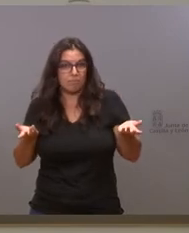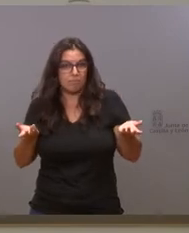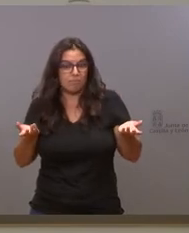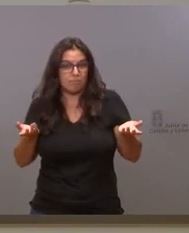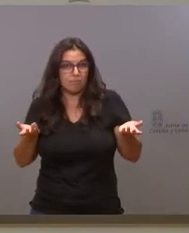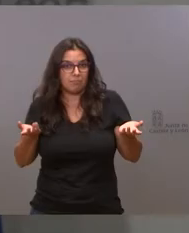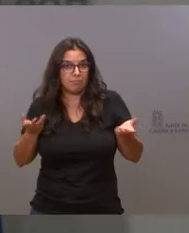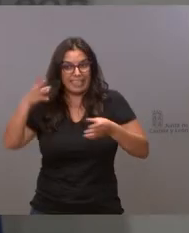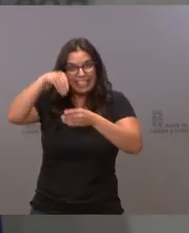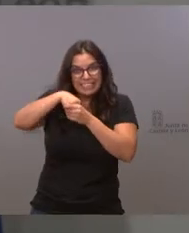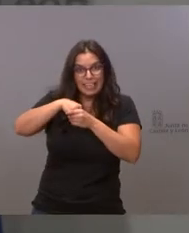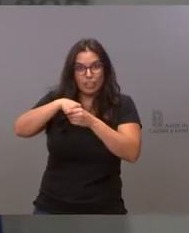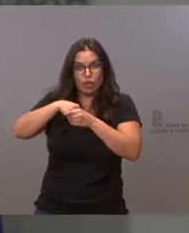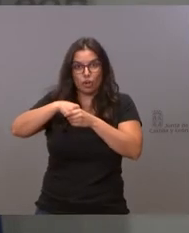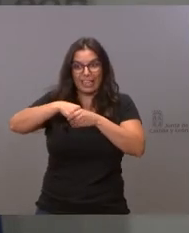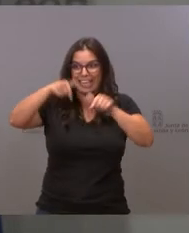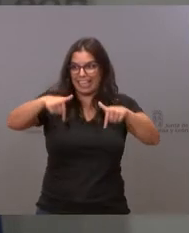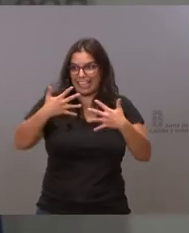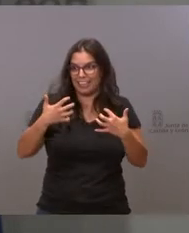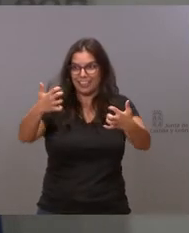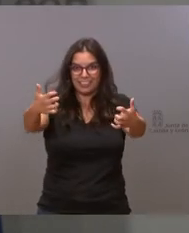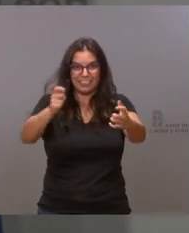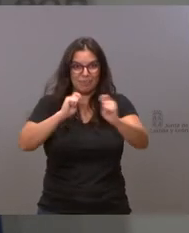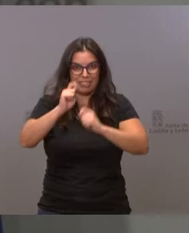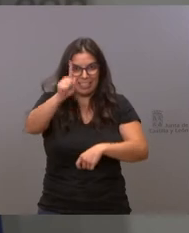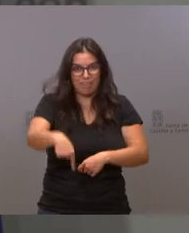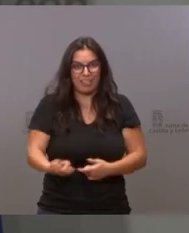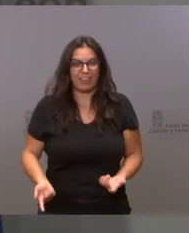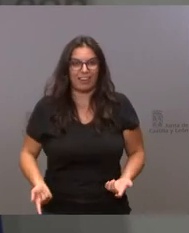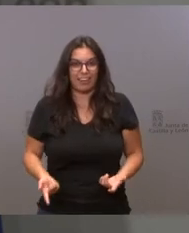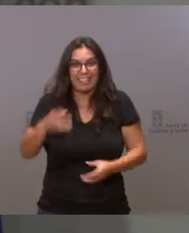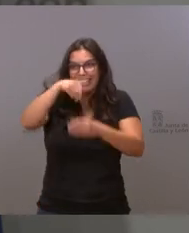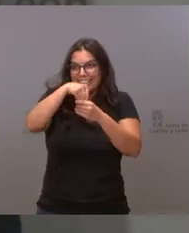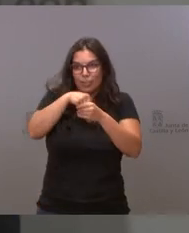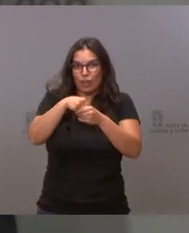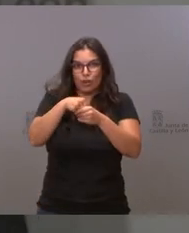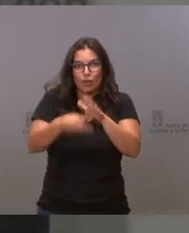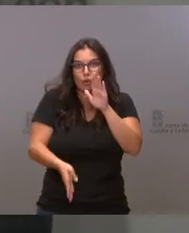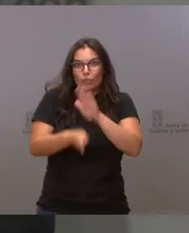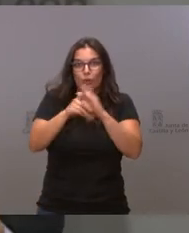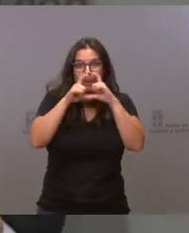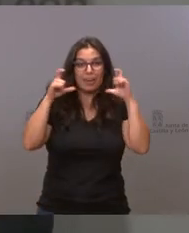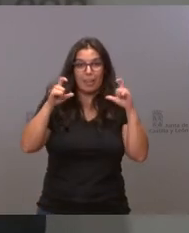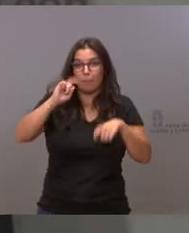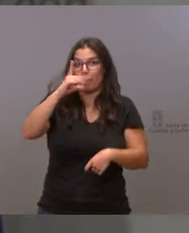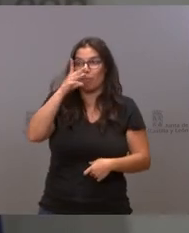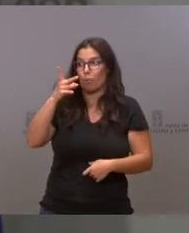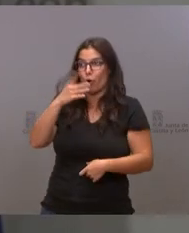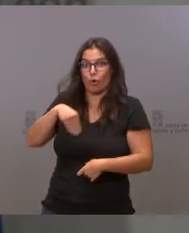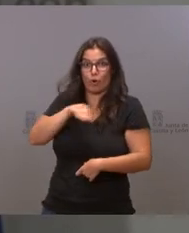En el interior, y usted y yo aquí, en el interior se mantiene la mascarilla. Entre otras cosas, porque es una norma estatal.